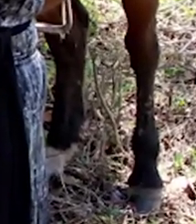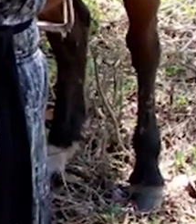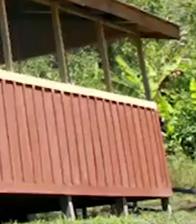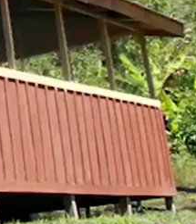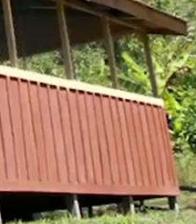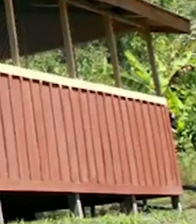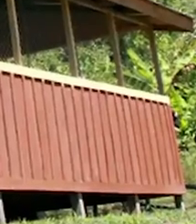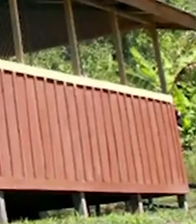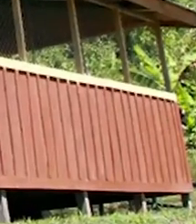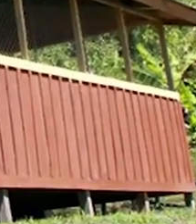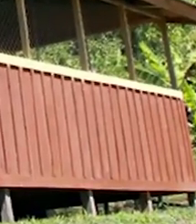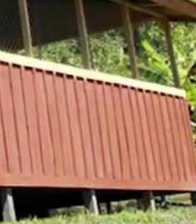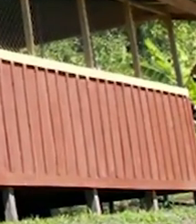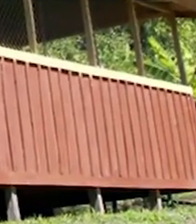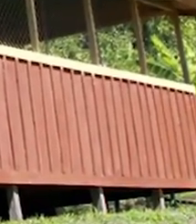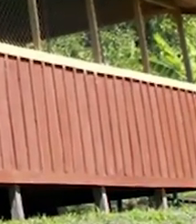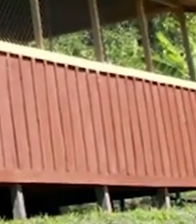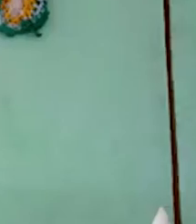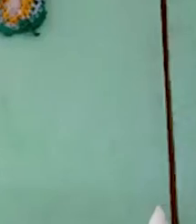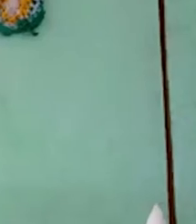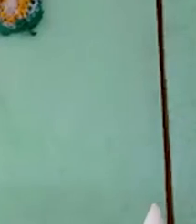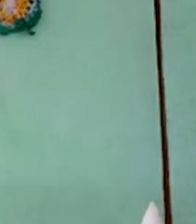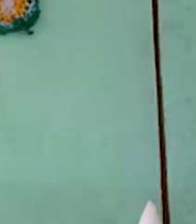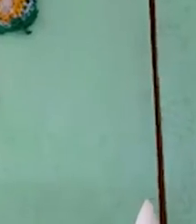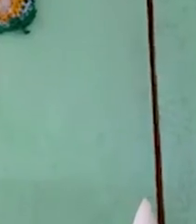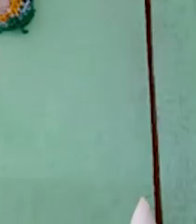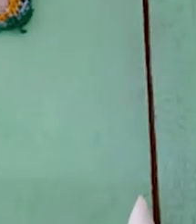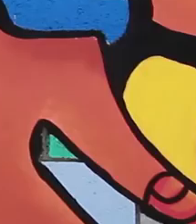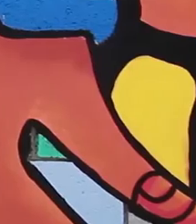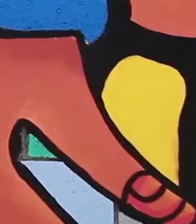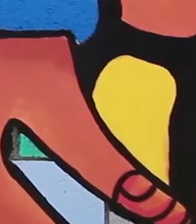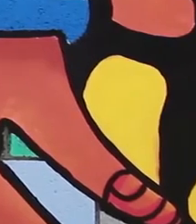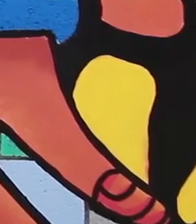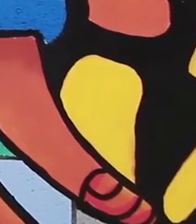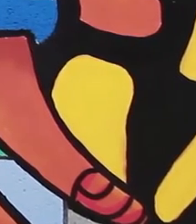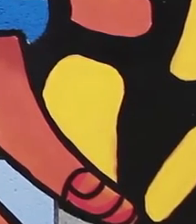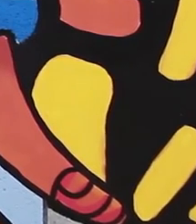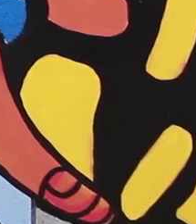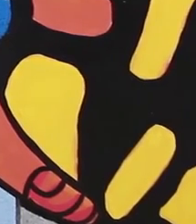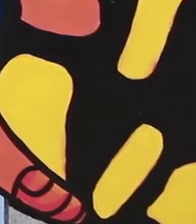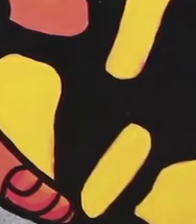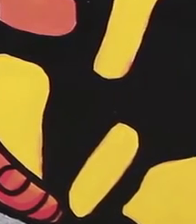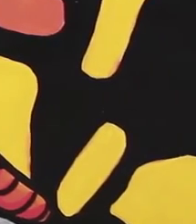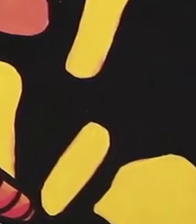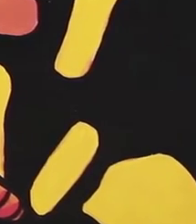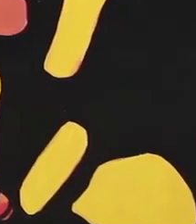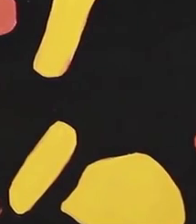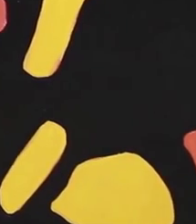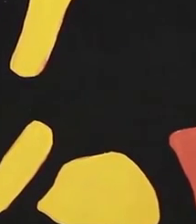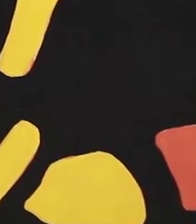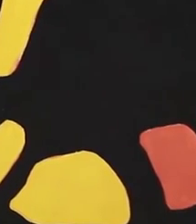acceso a la educación, respetando su identidad, sus valores y su cultura.